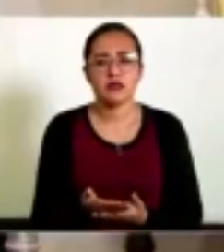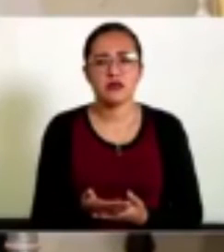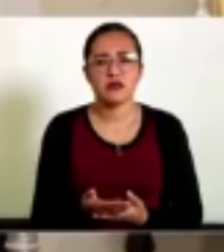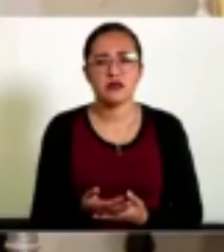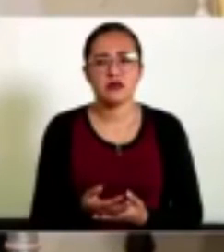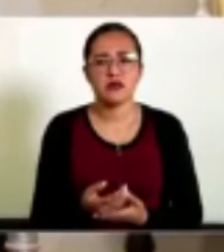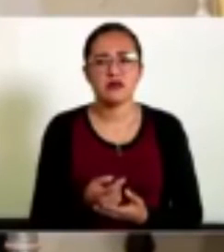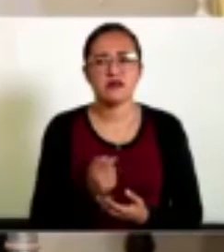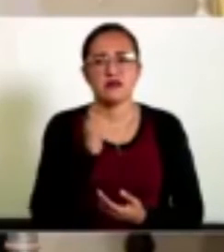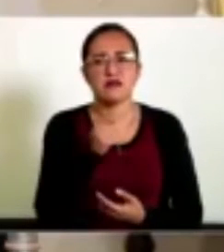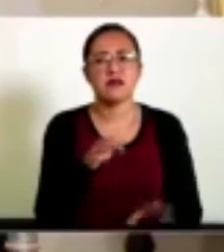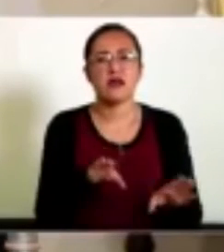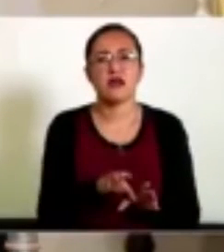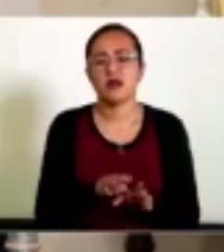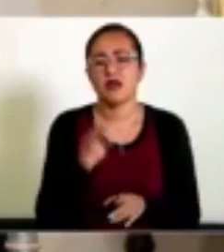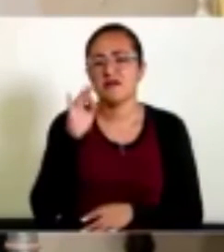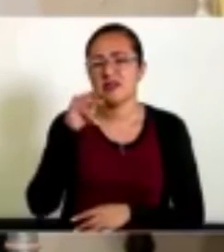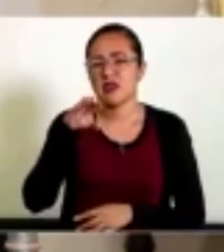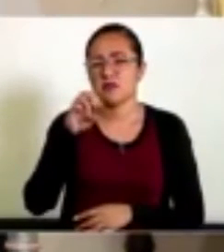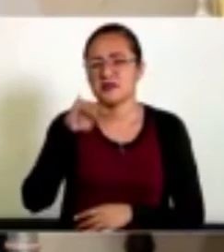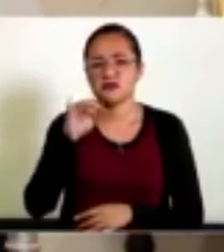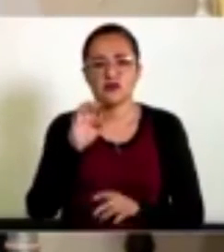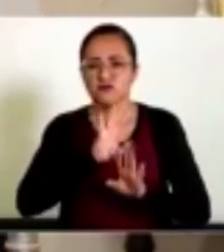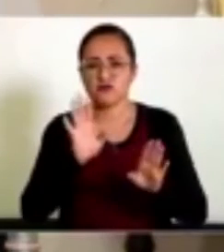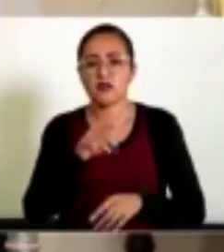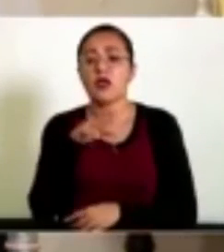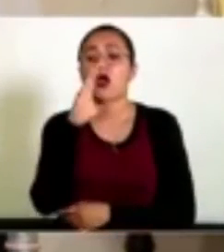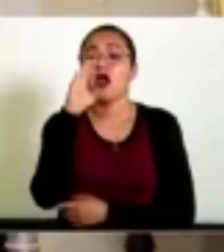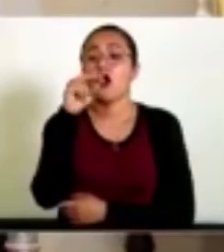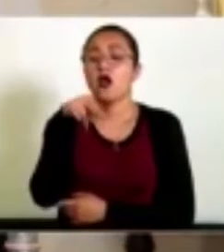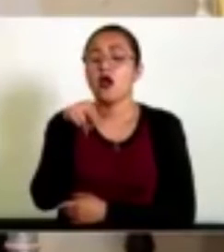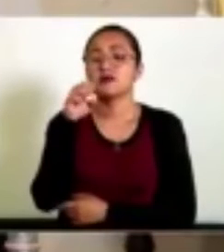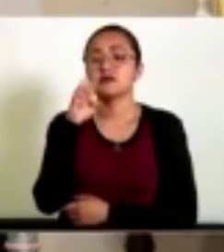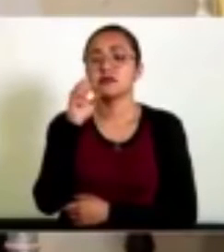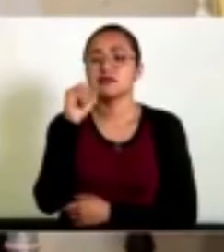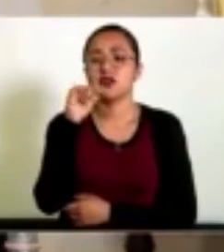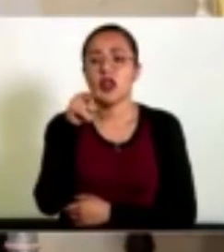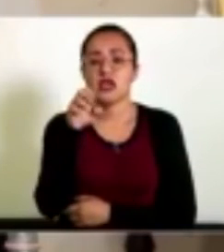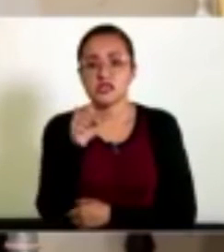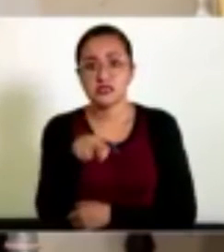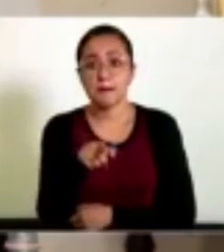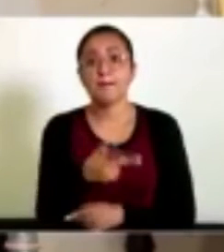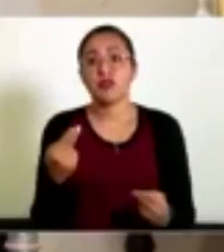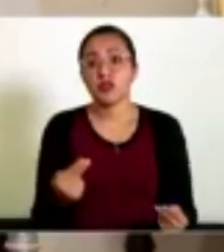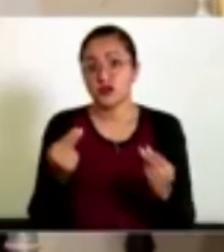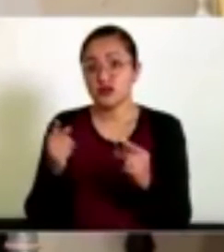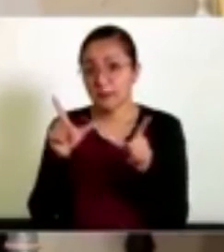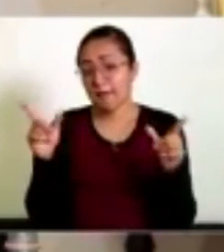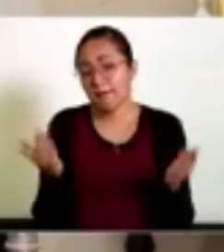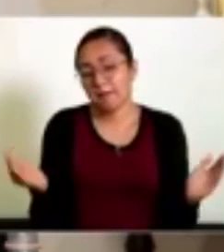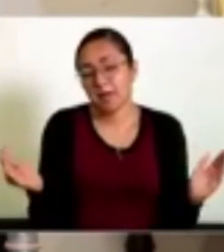Son concesiones, aunque sean de negocios pequeños, son